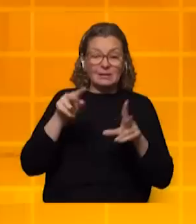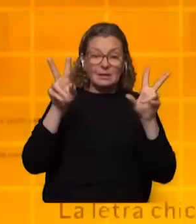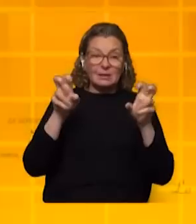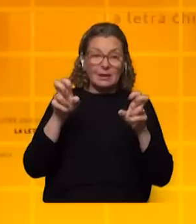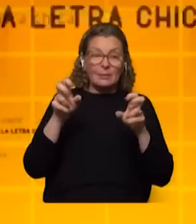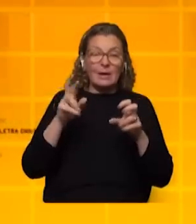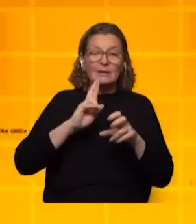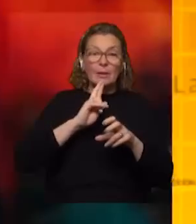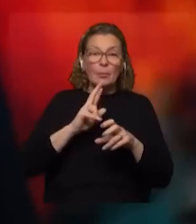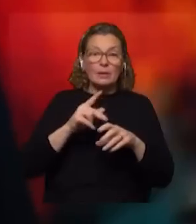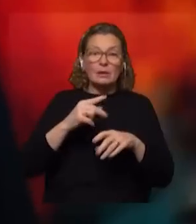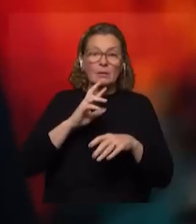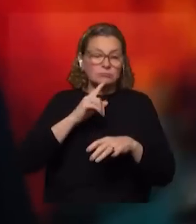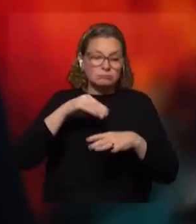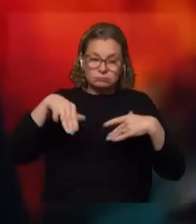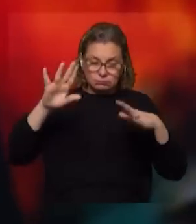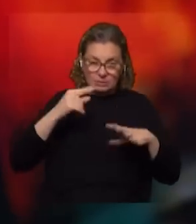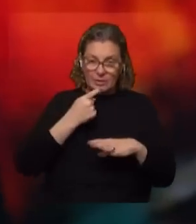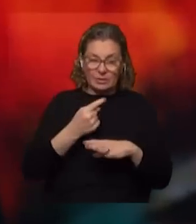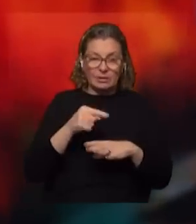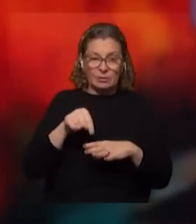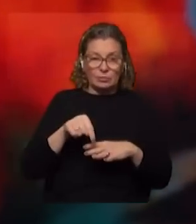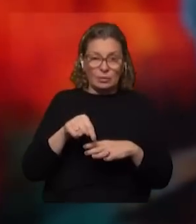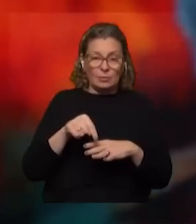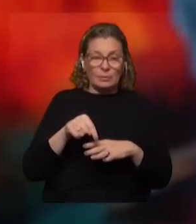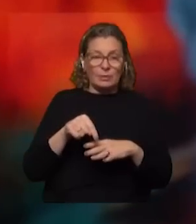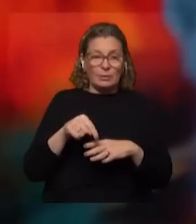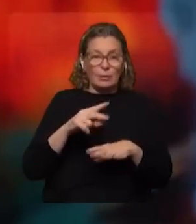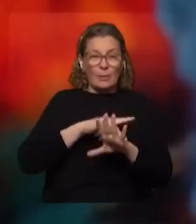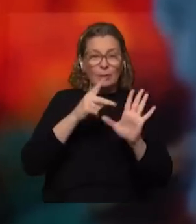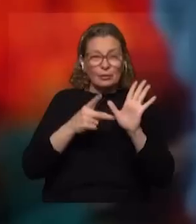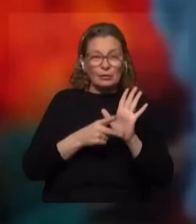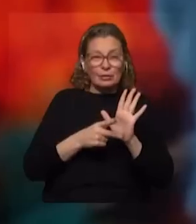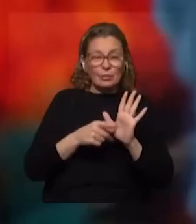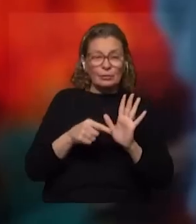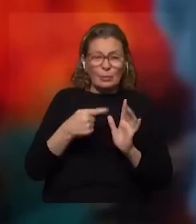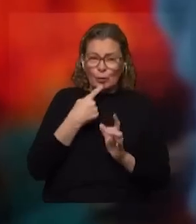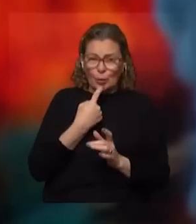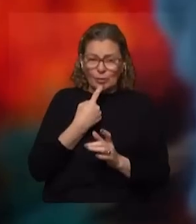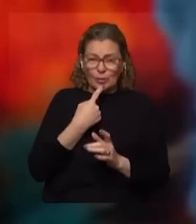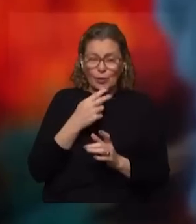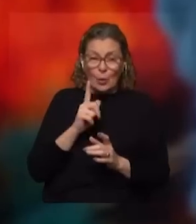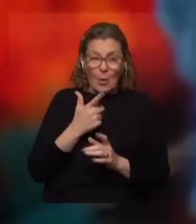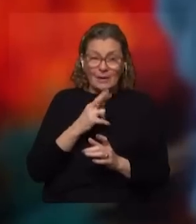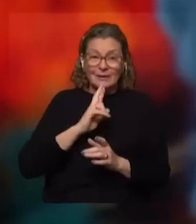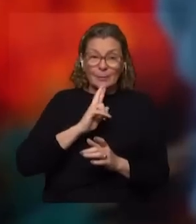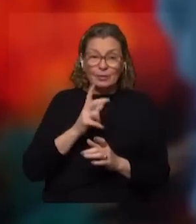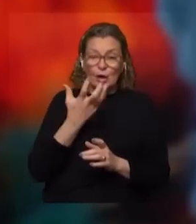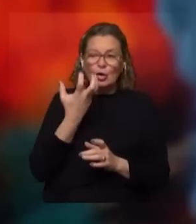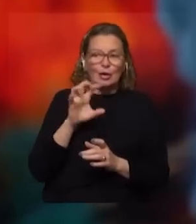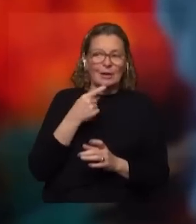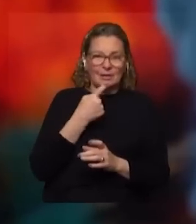nuestra respuesta es tal. En este caso, con el proyecto de NET1, como sospechamos nosotros, no tienen mucha respuesta o no las quieren decir.